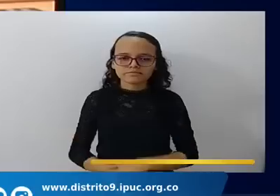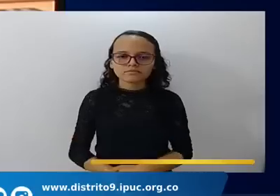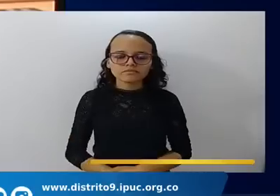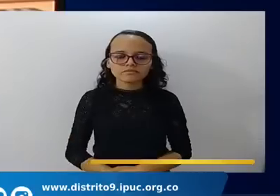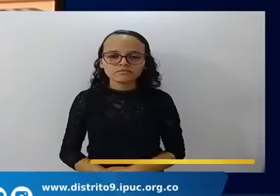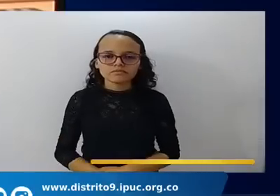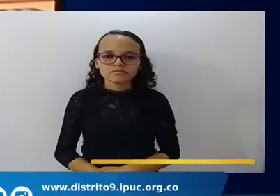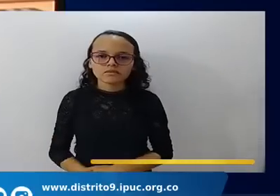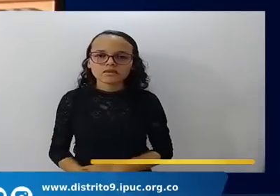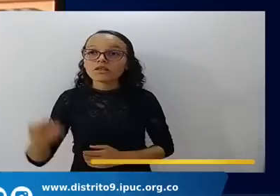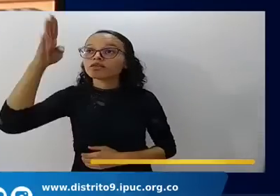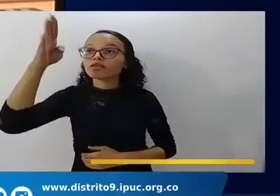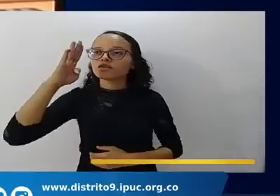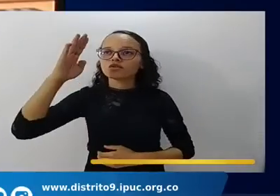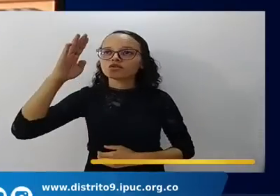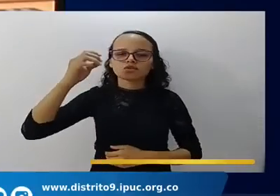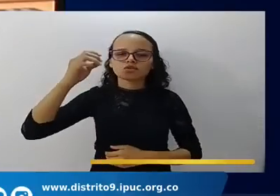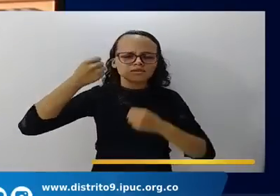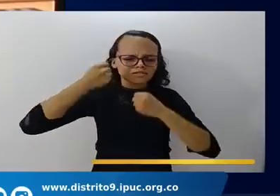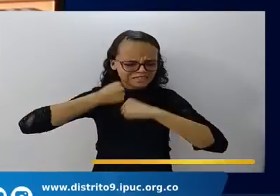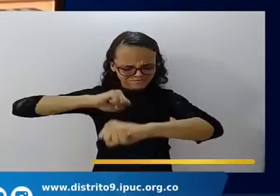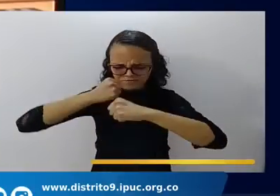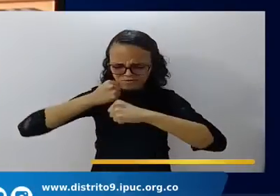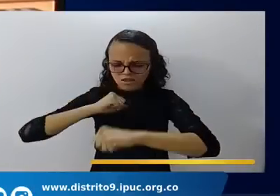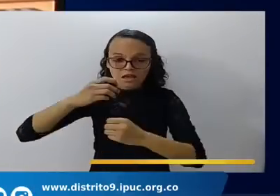porque Él lo dio todo por nosotros.